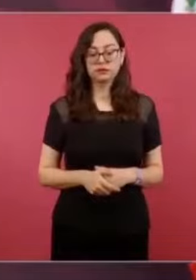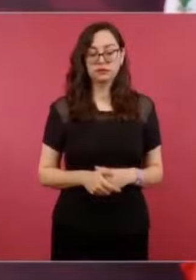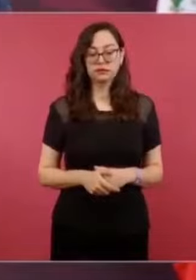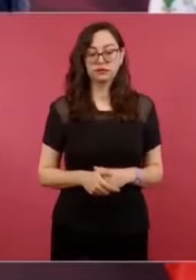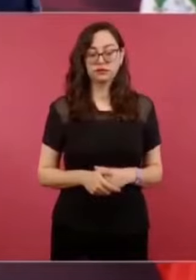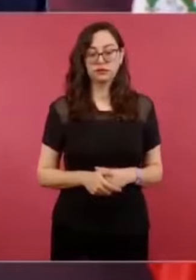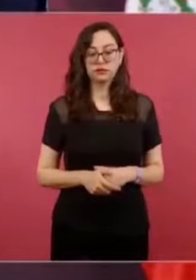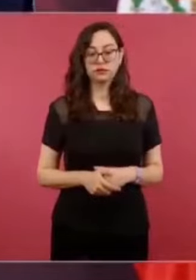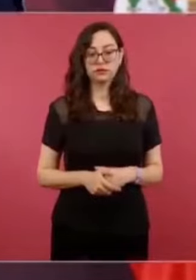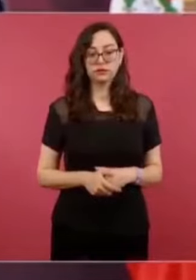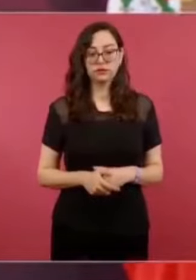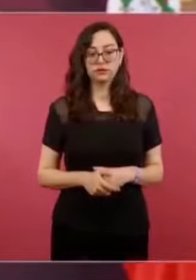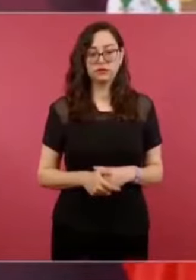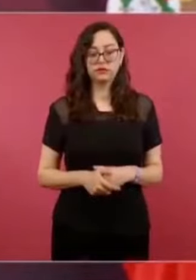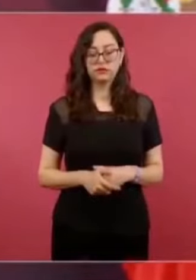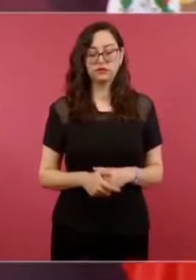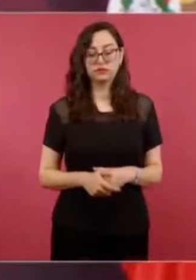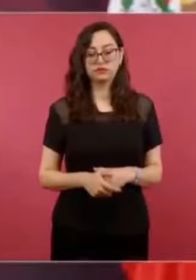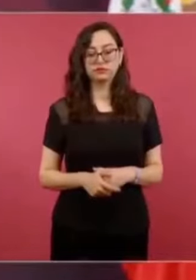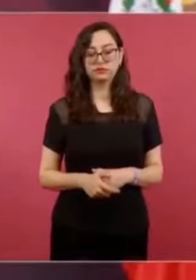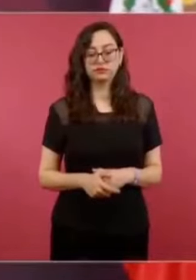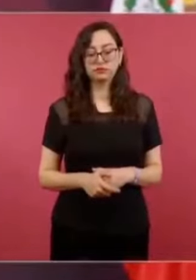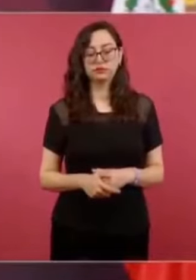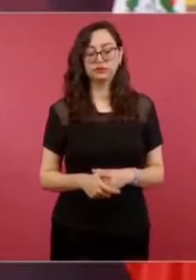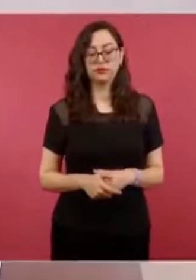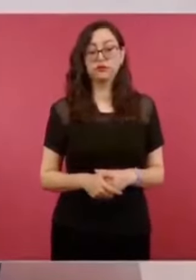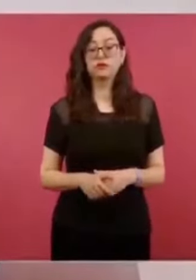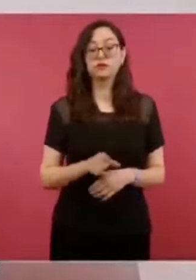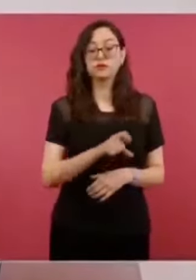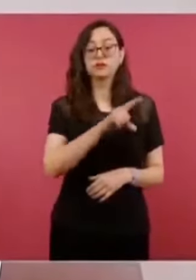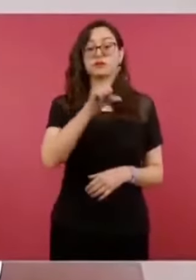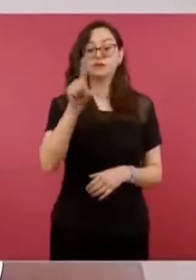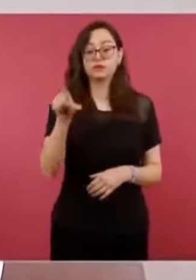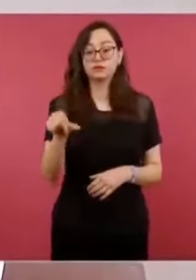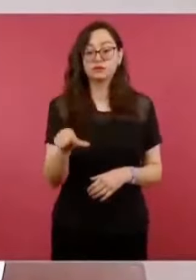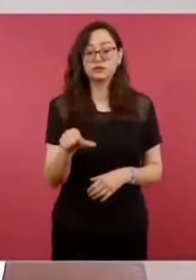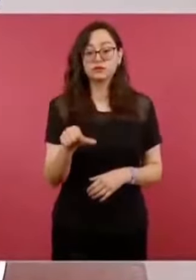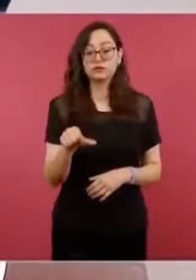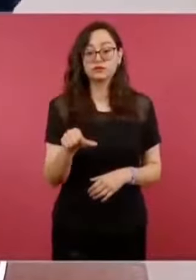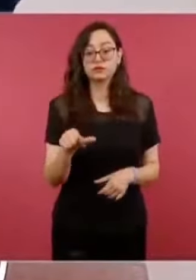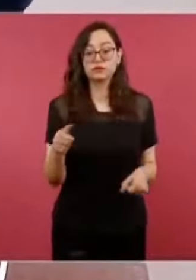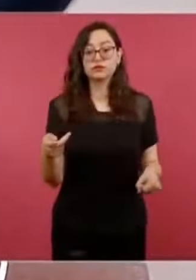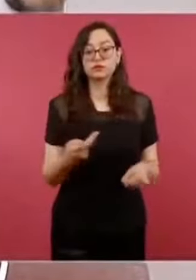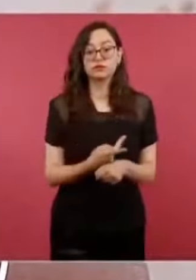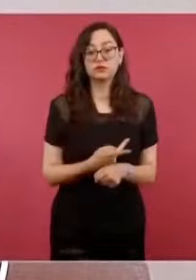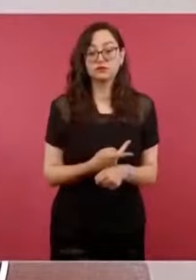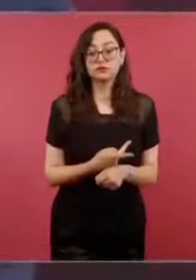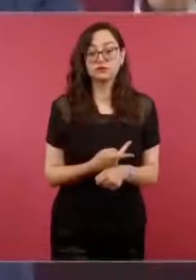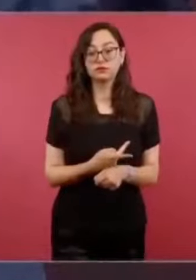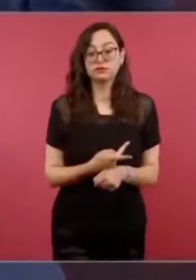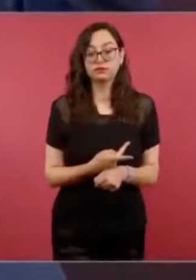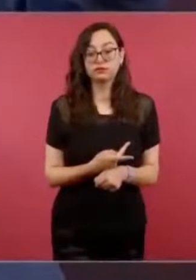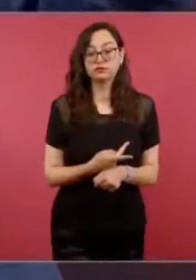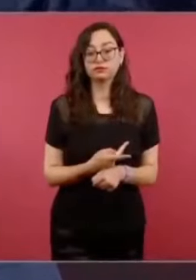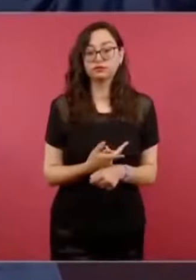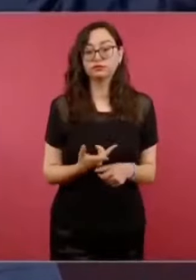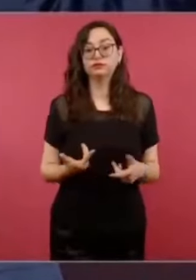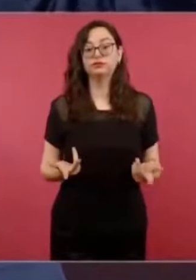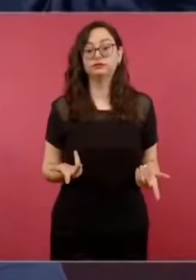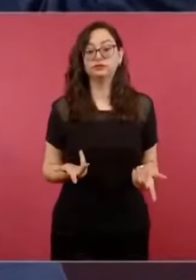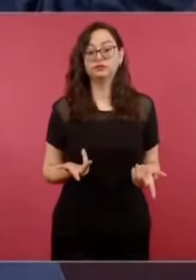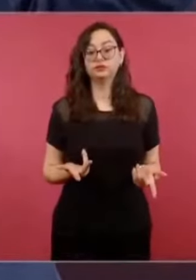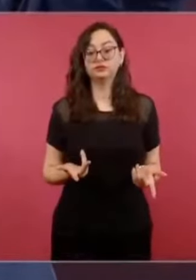Entonces, ya resultó después de que no fuese la ventaja